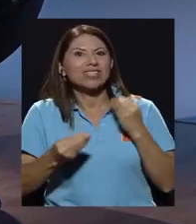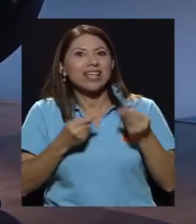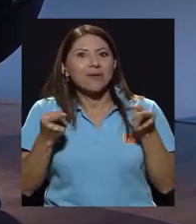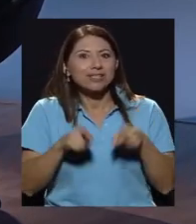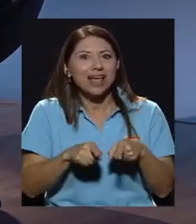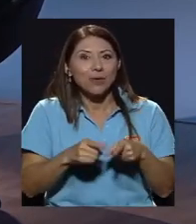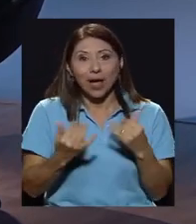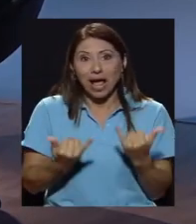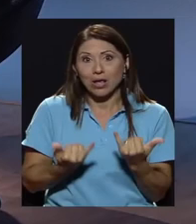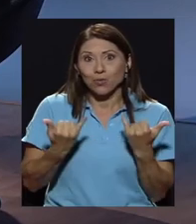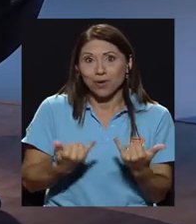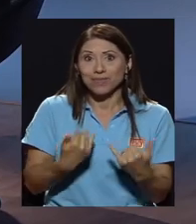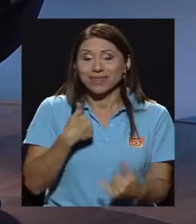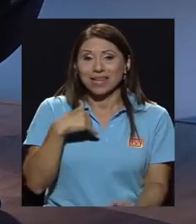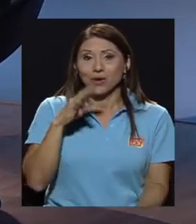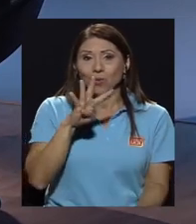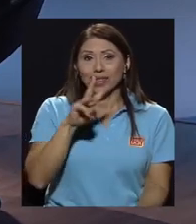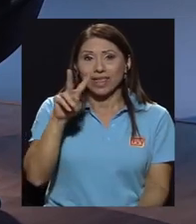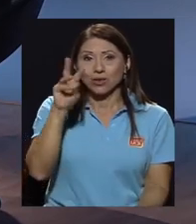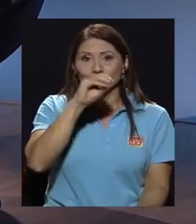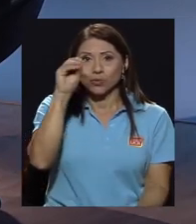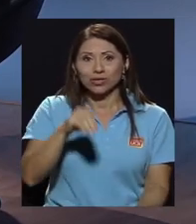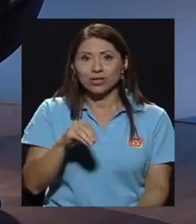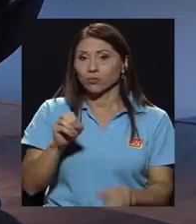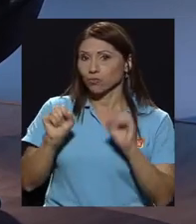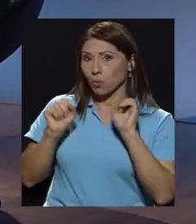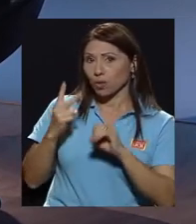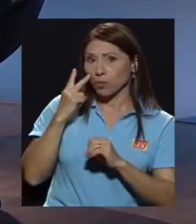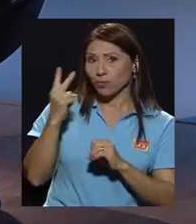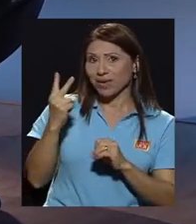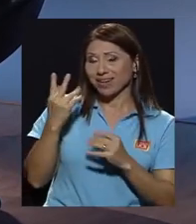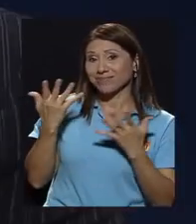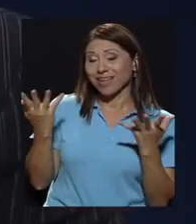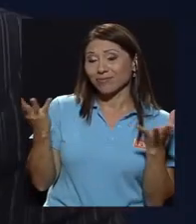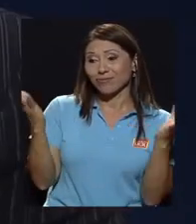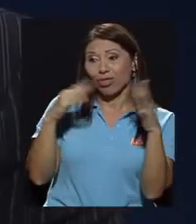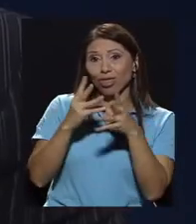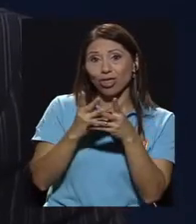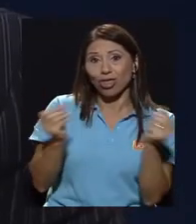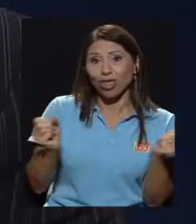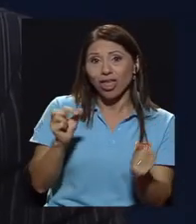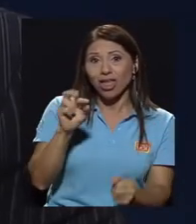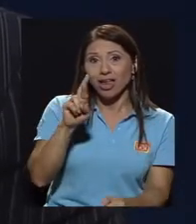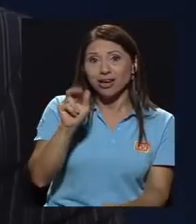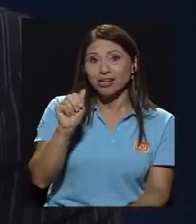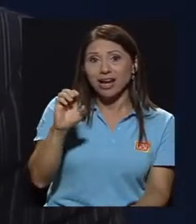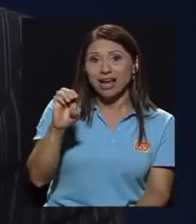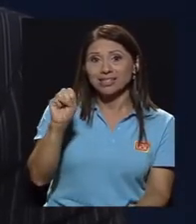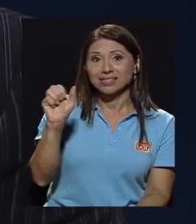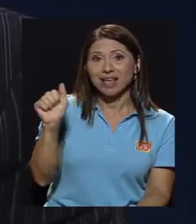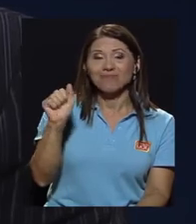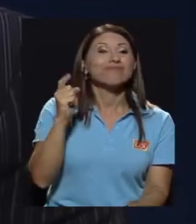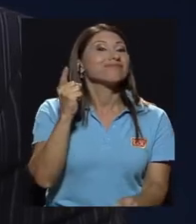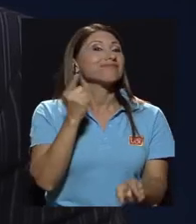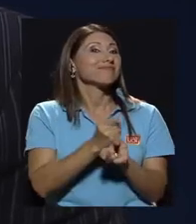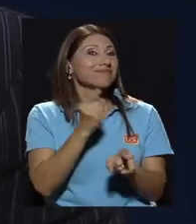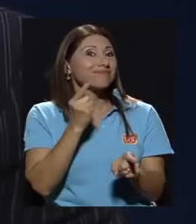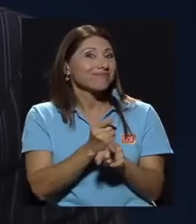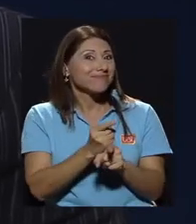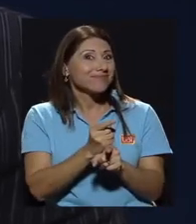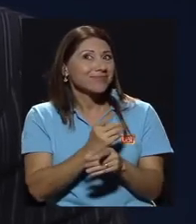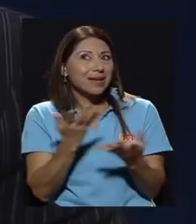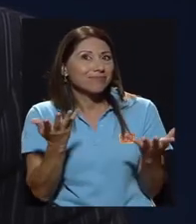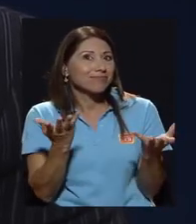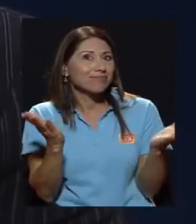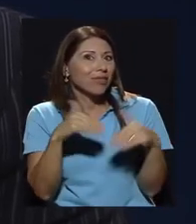ahorita actualmente tiene un 42% lo podemos ver claramente con la desaparición de RACSA exacto RACSA completamente